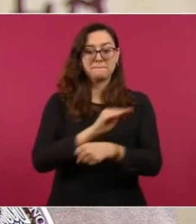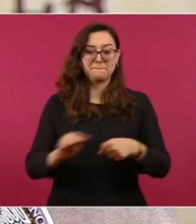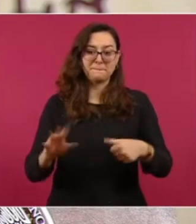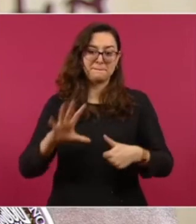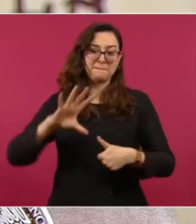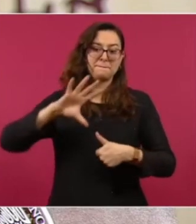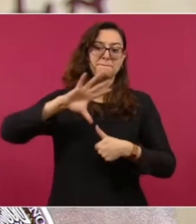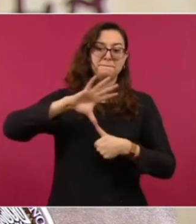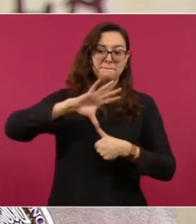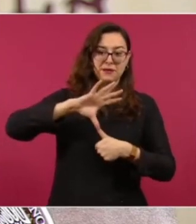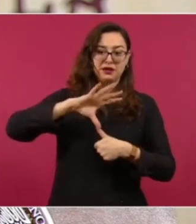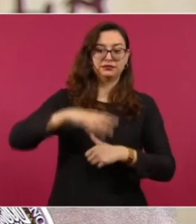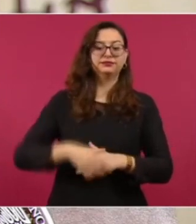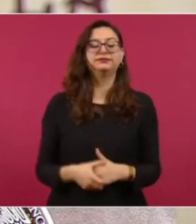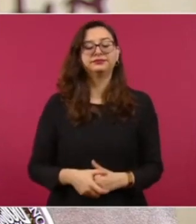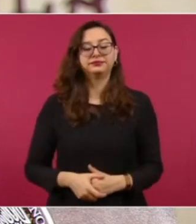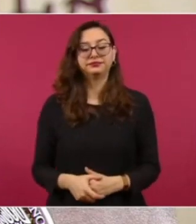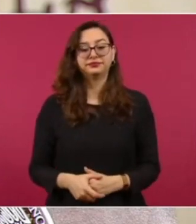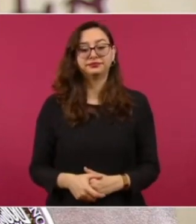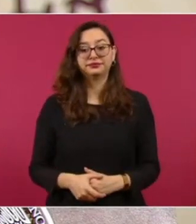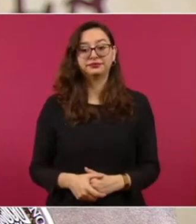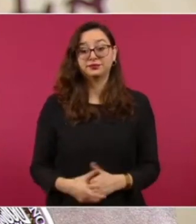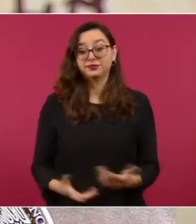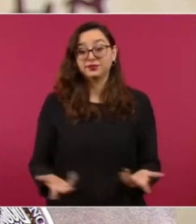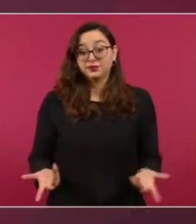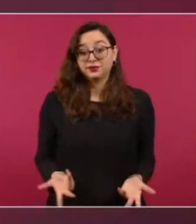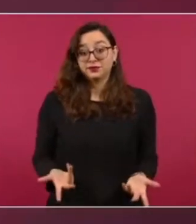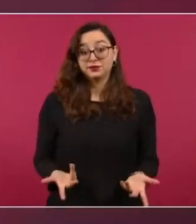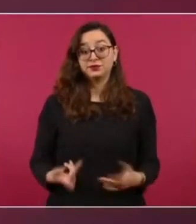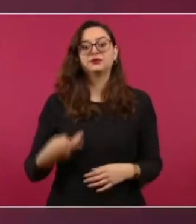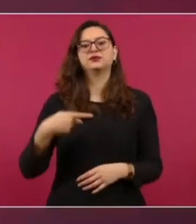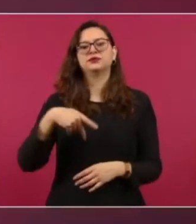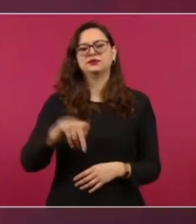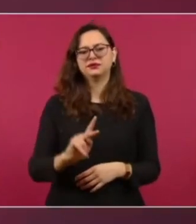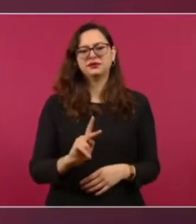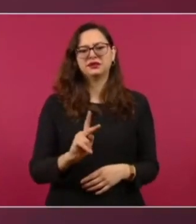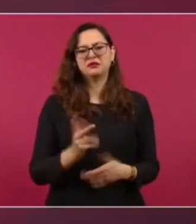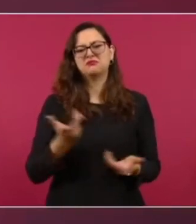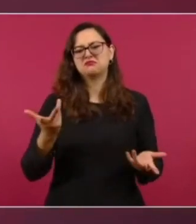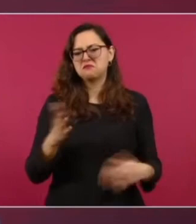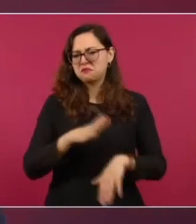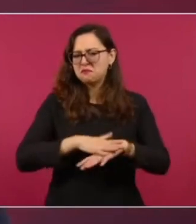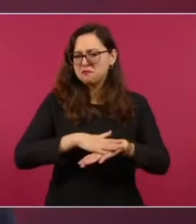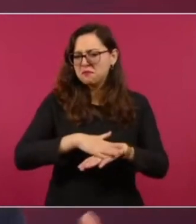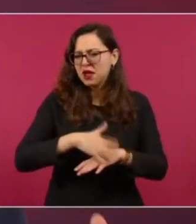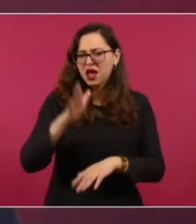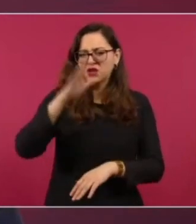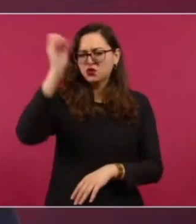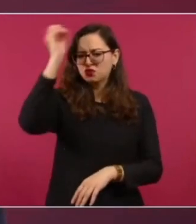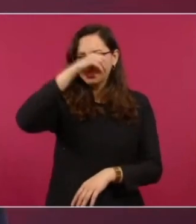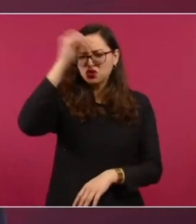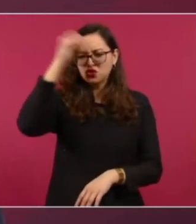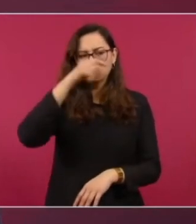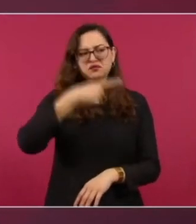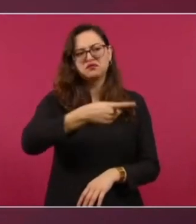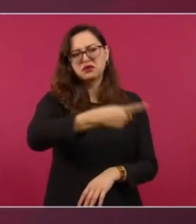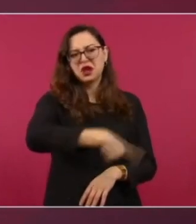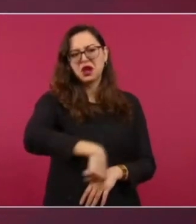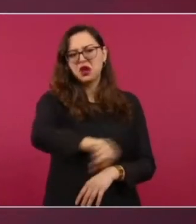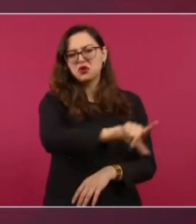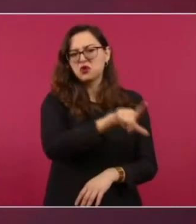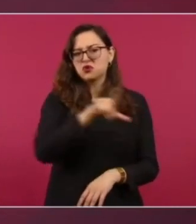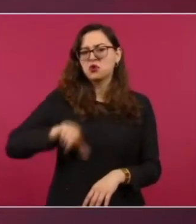naciones pero pues vamos a ver qué dice la oposición esta oposición a fin